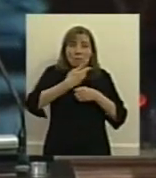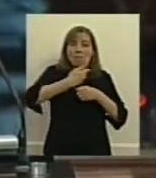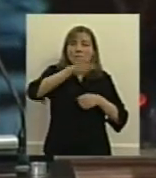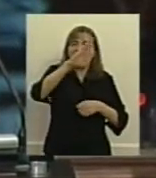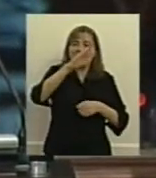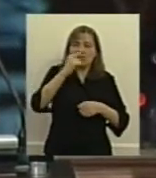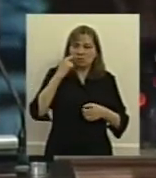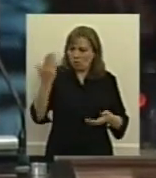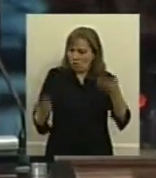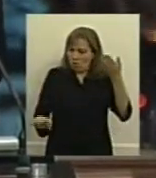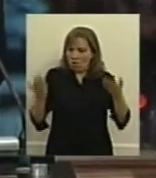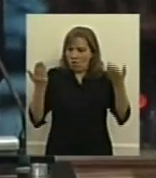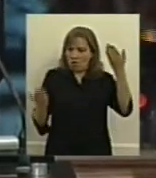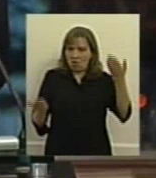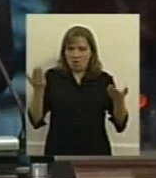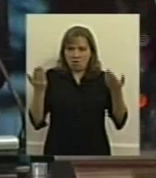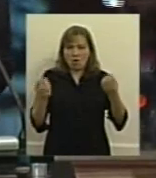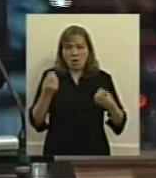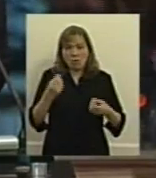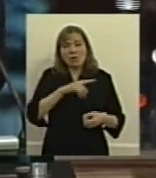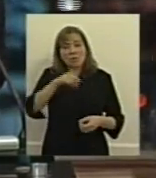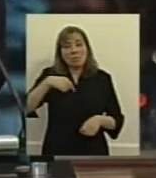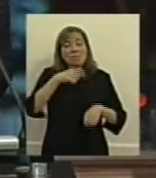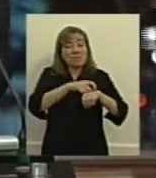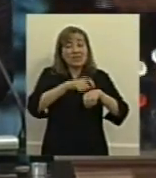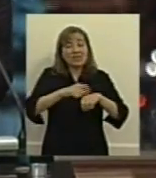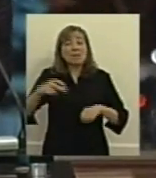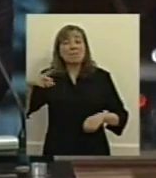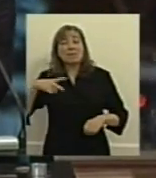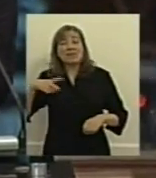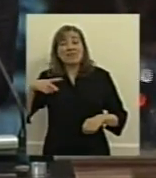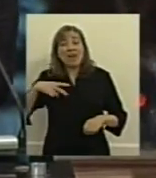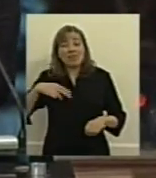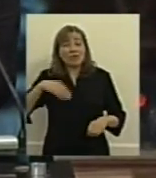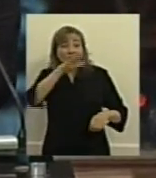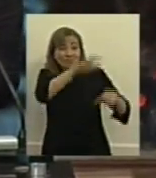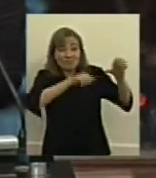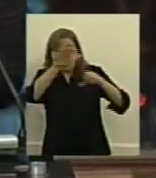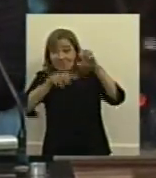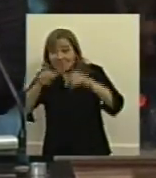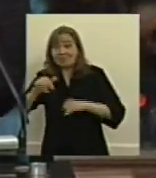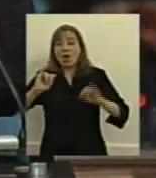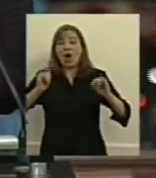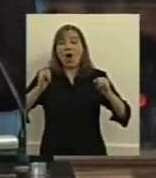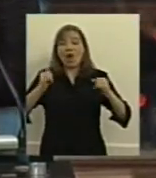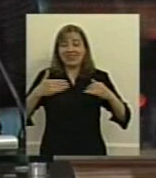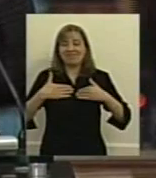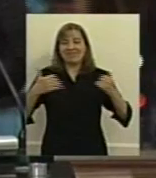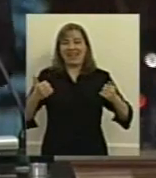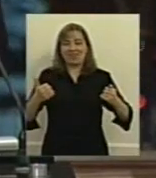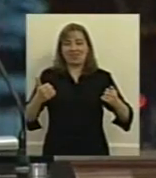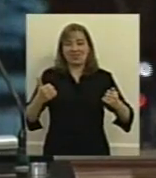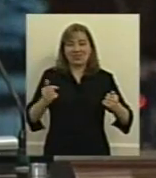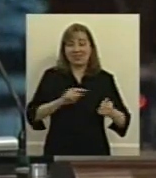otra paradoja sino lo que realmente pasa las medicinas prepagas toman normalmente a la gente joven y sana y a las obras sociales